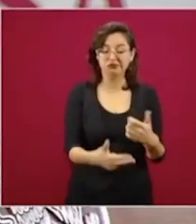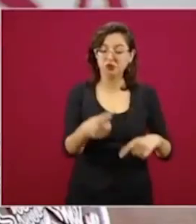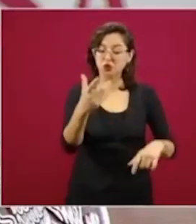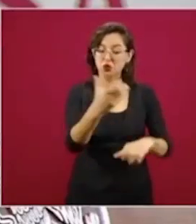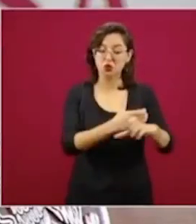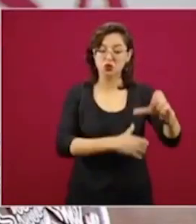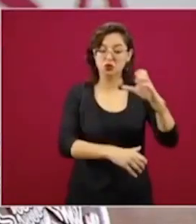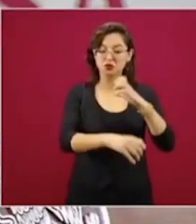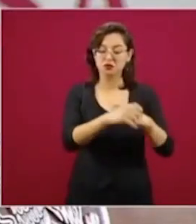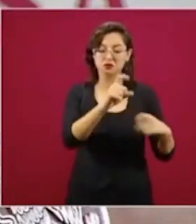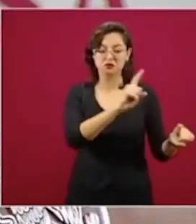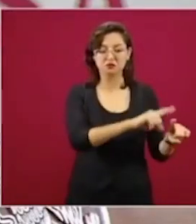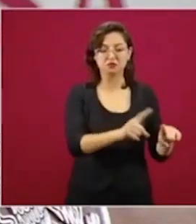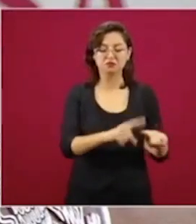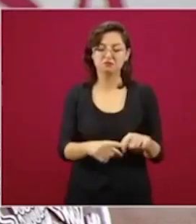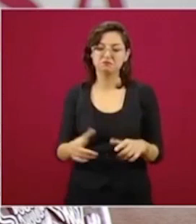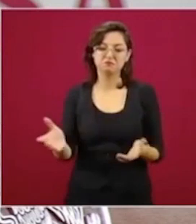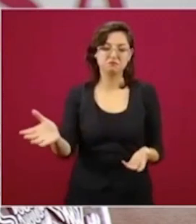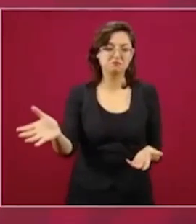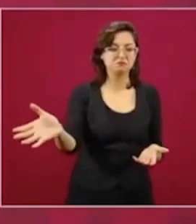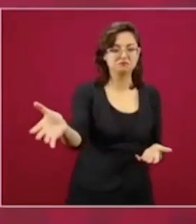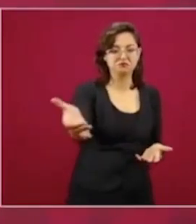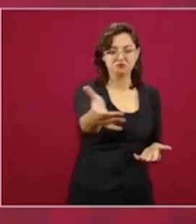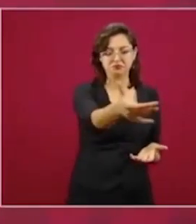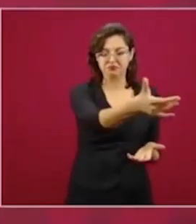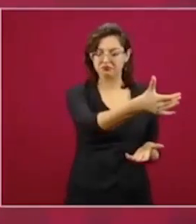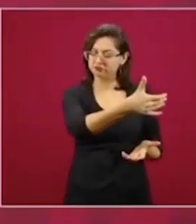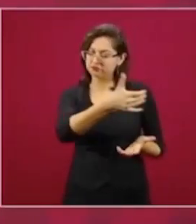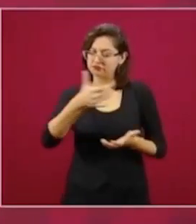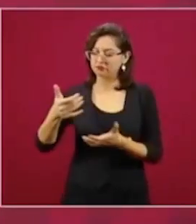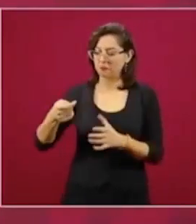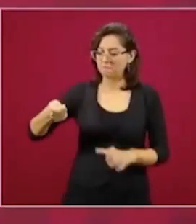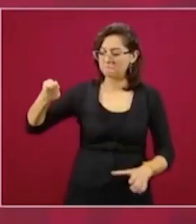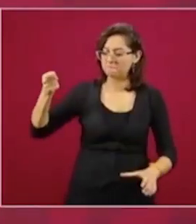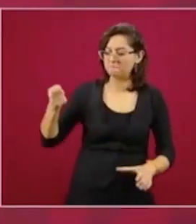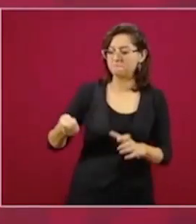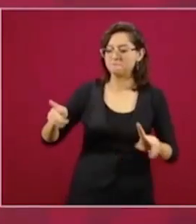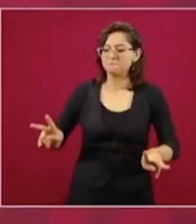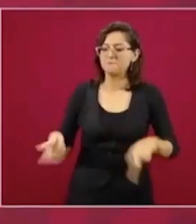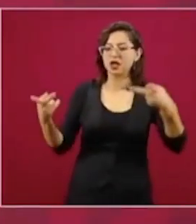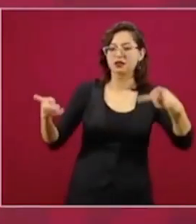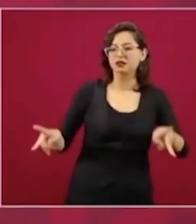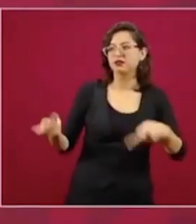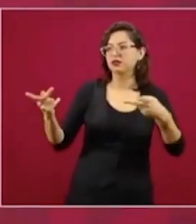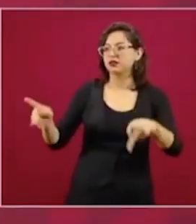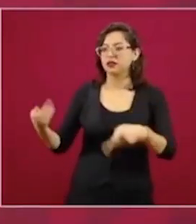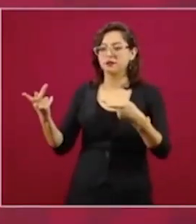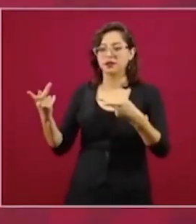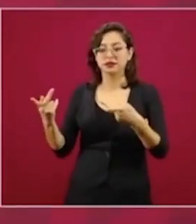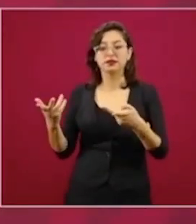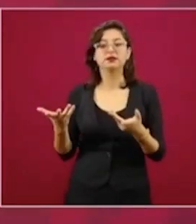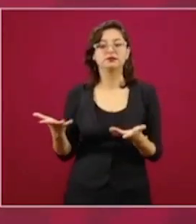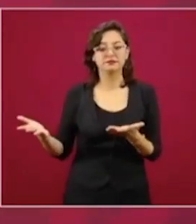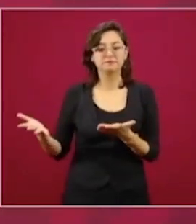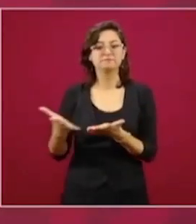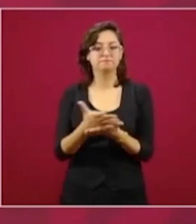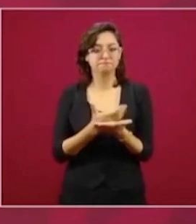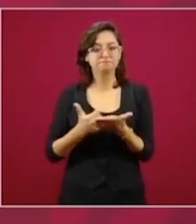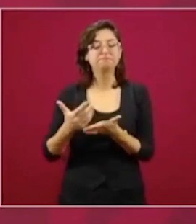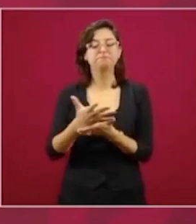obtenido